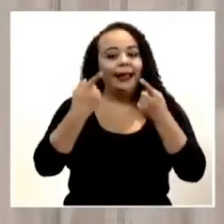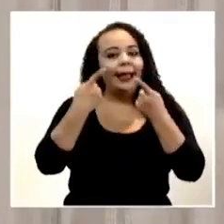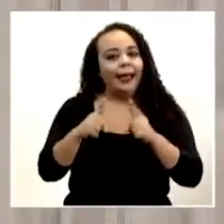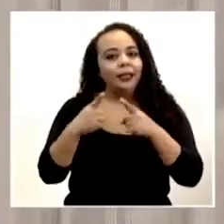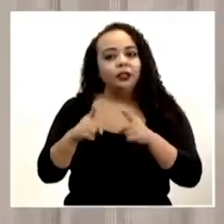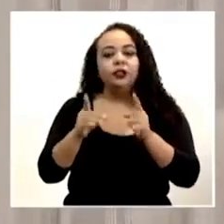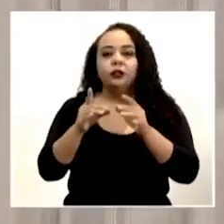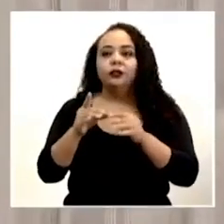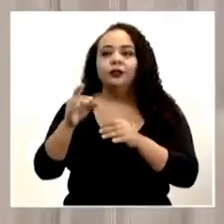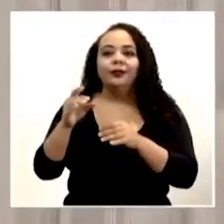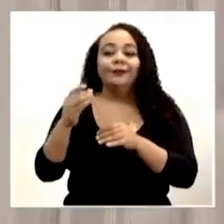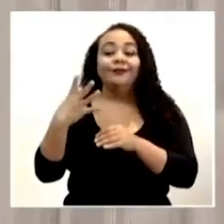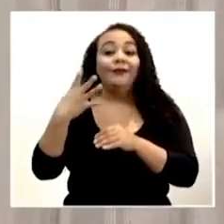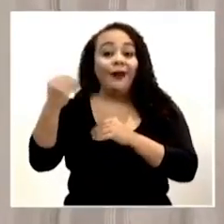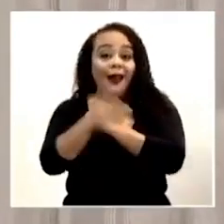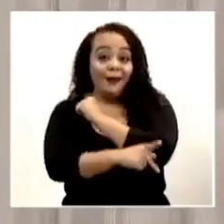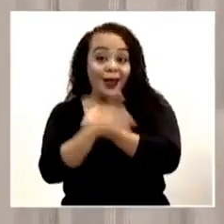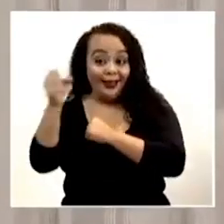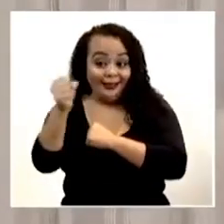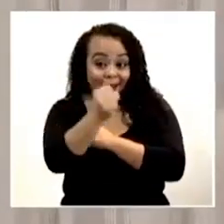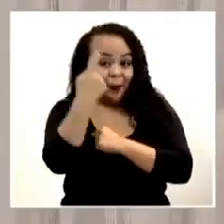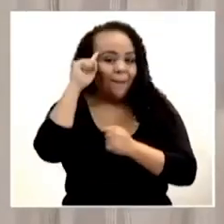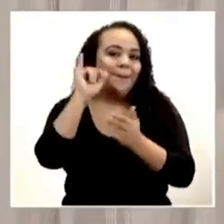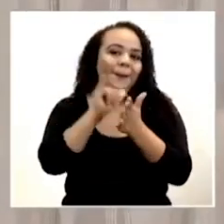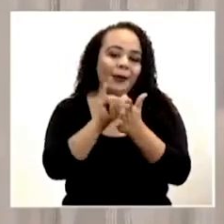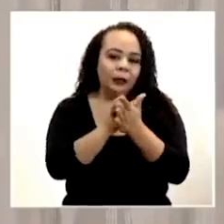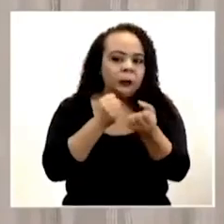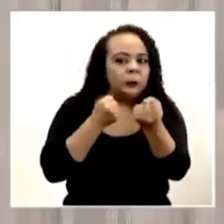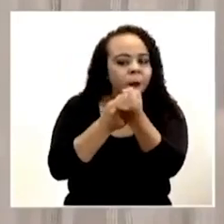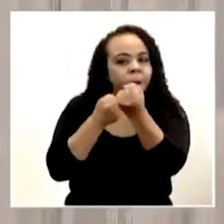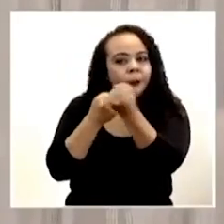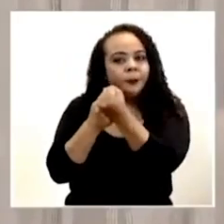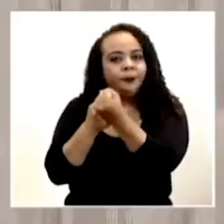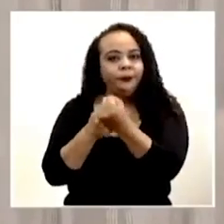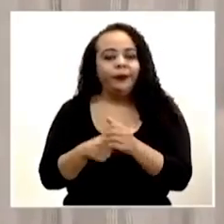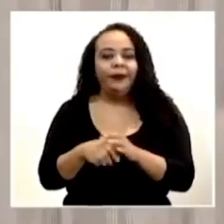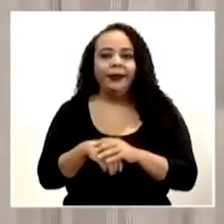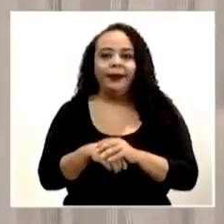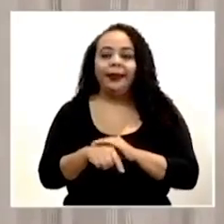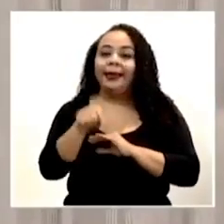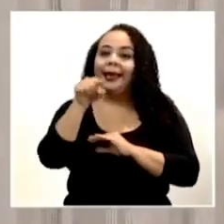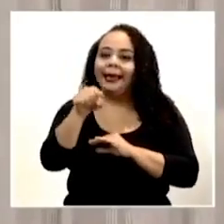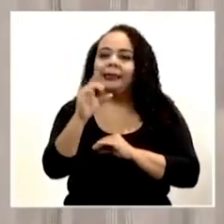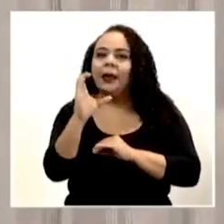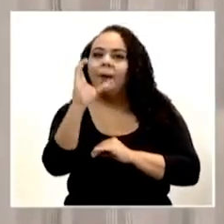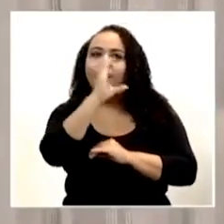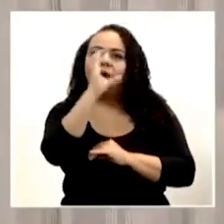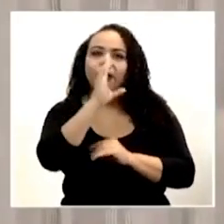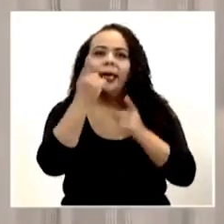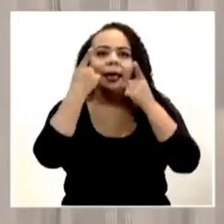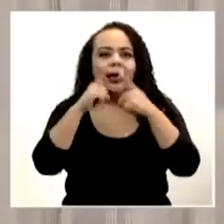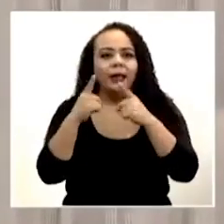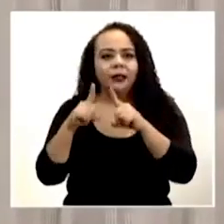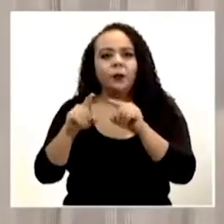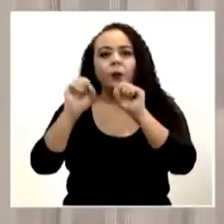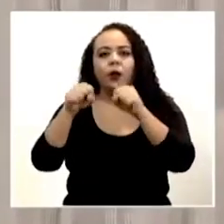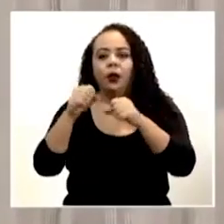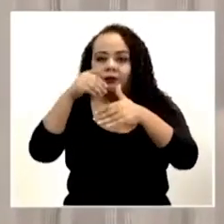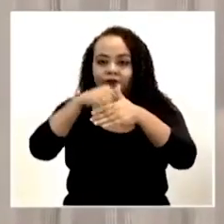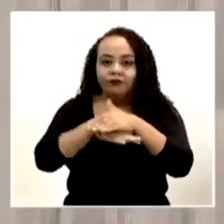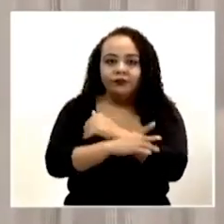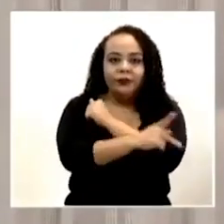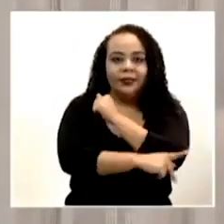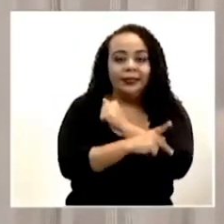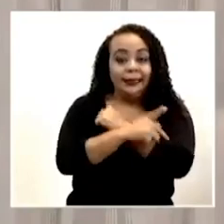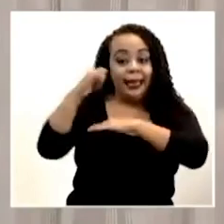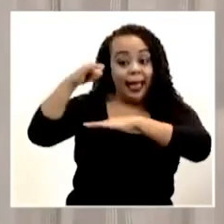importados y por eso se ha fortalecido esa búsqueda de casos que podrían estar ingresando al país